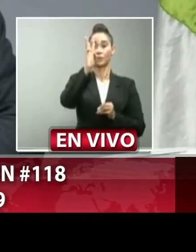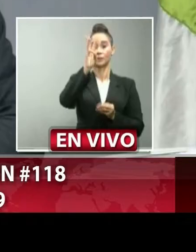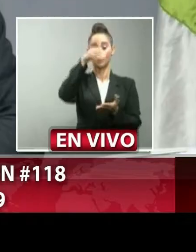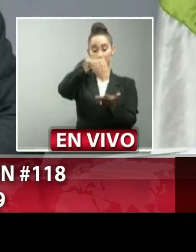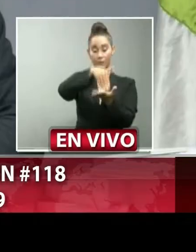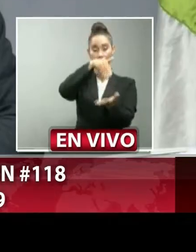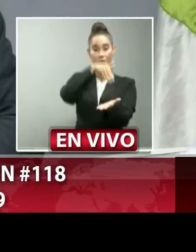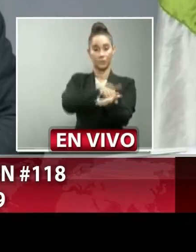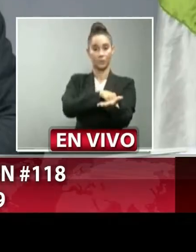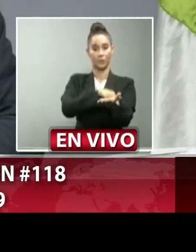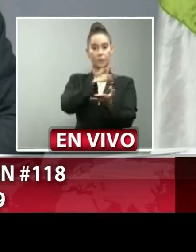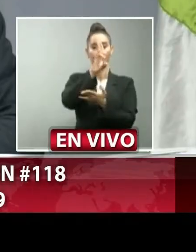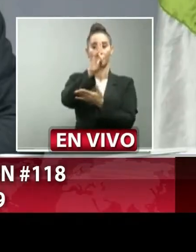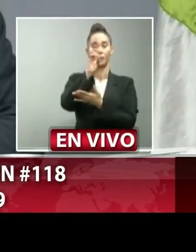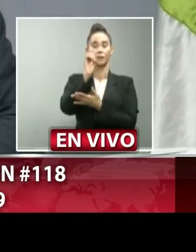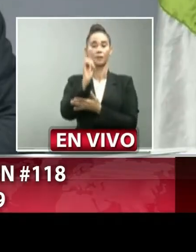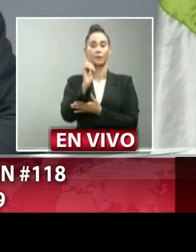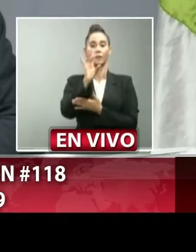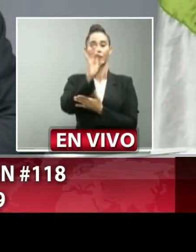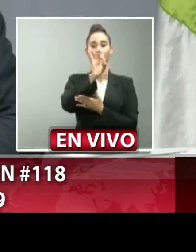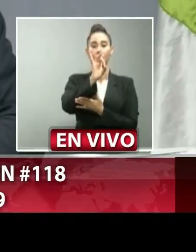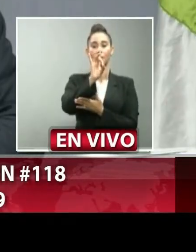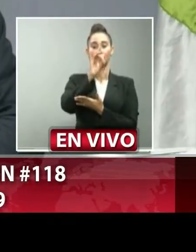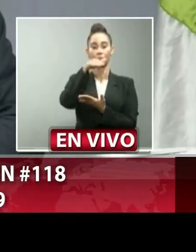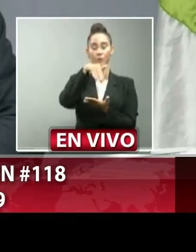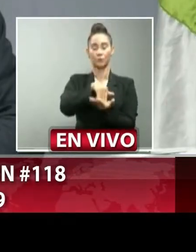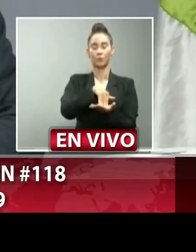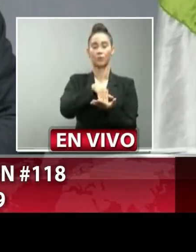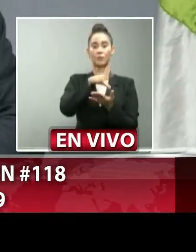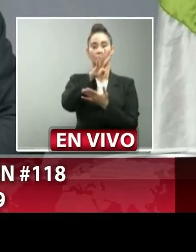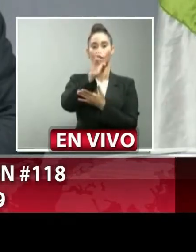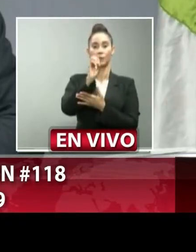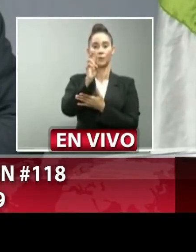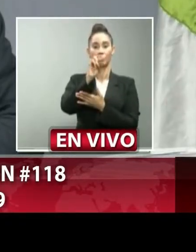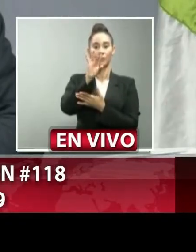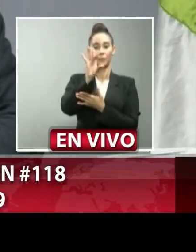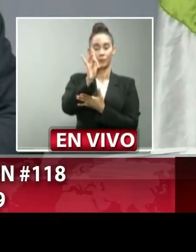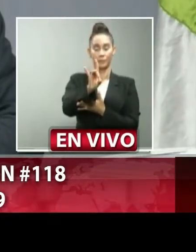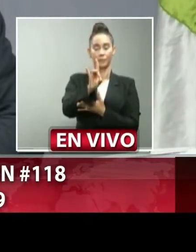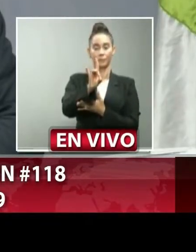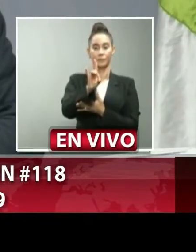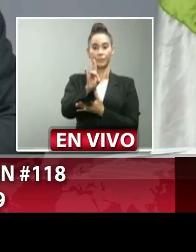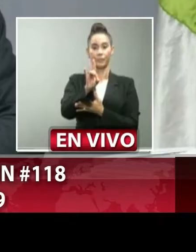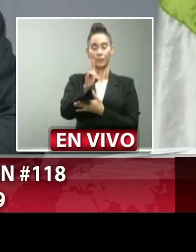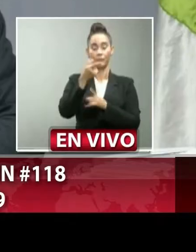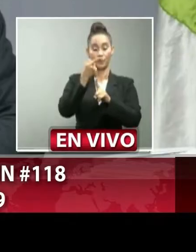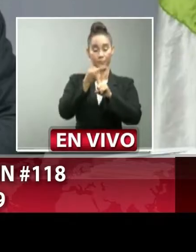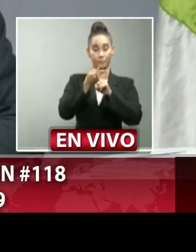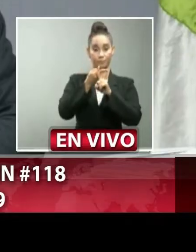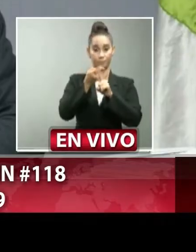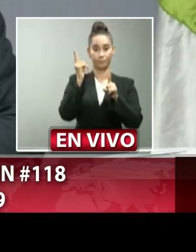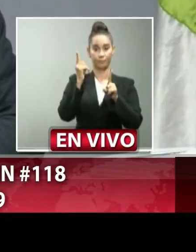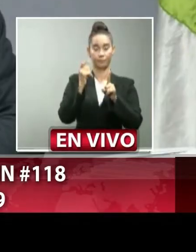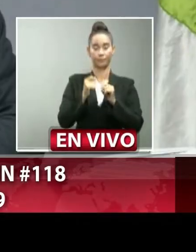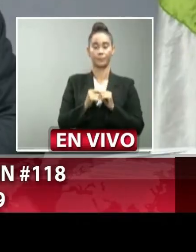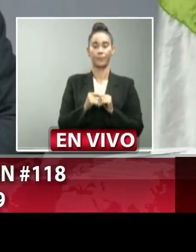.780.428 casos confirmados